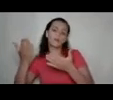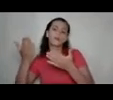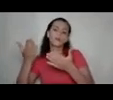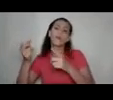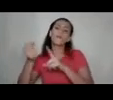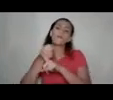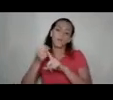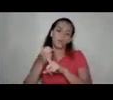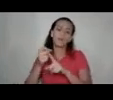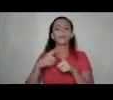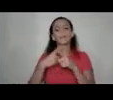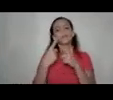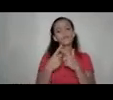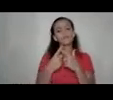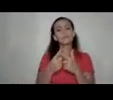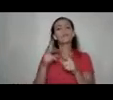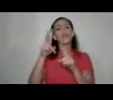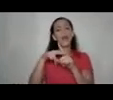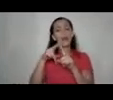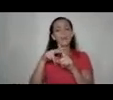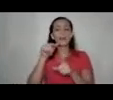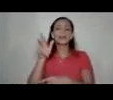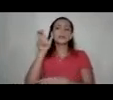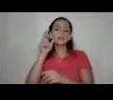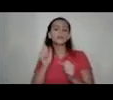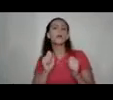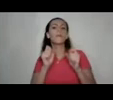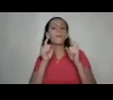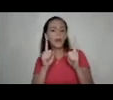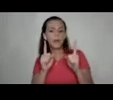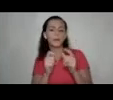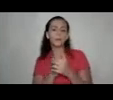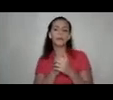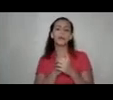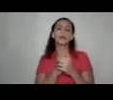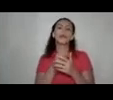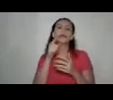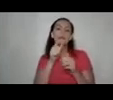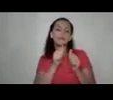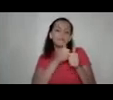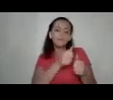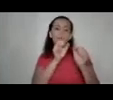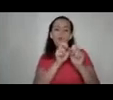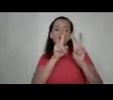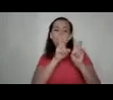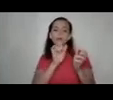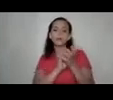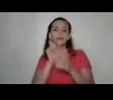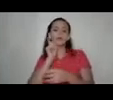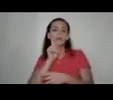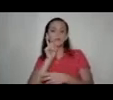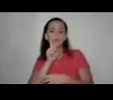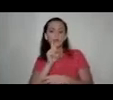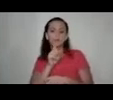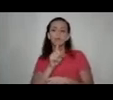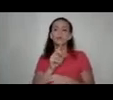violencia entonces aplicar esta escucha empática que se basa en poder revisar estos mitos y demás para que